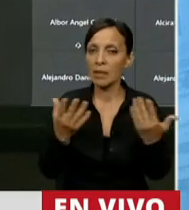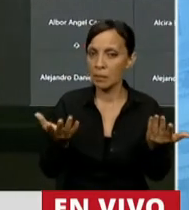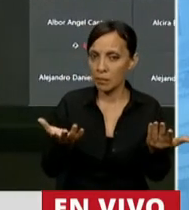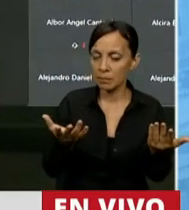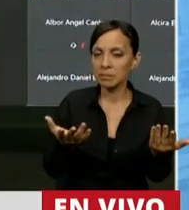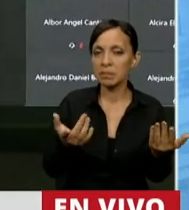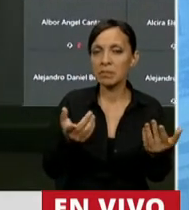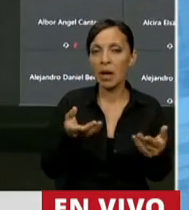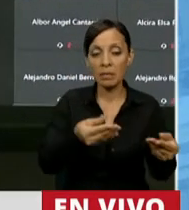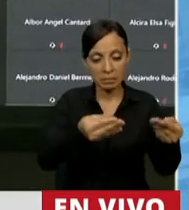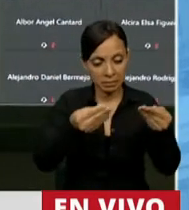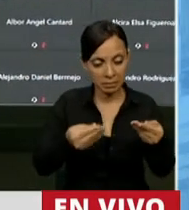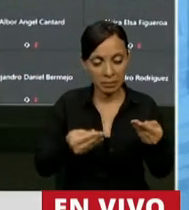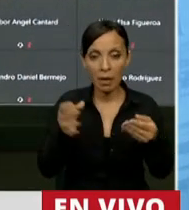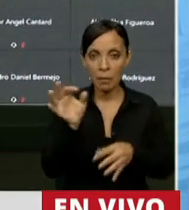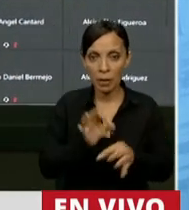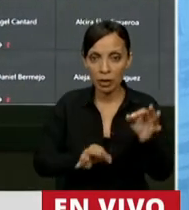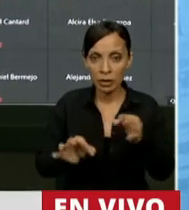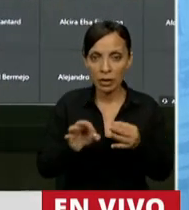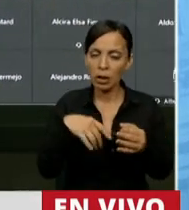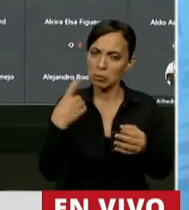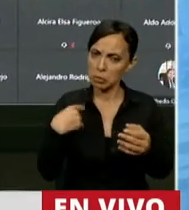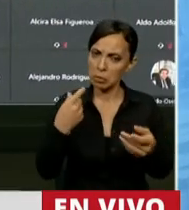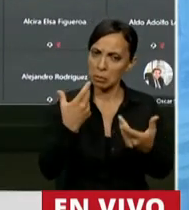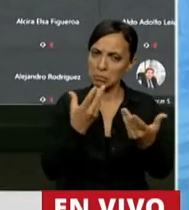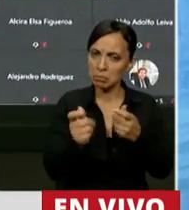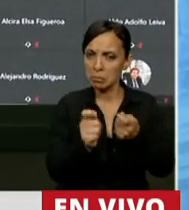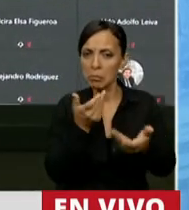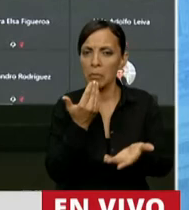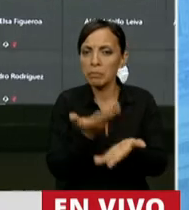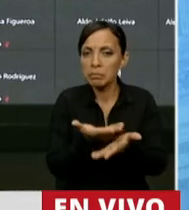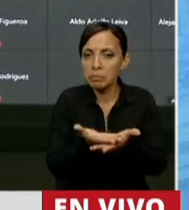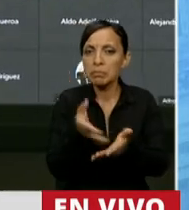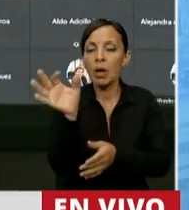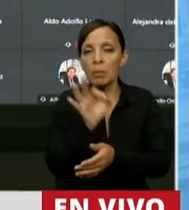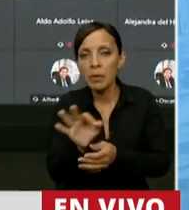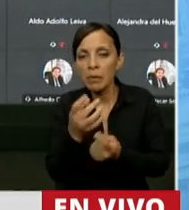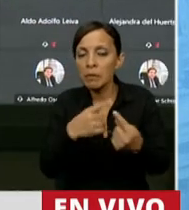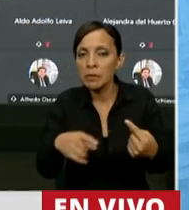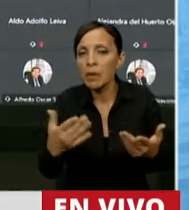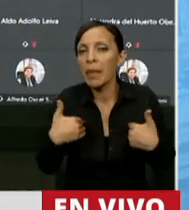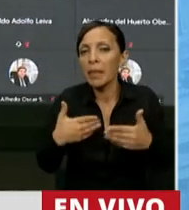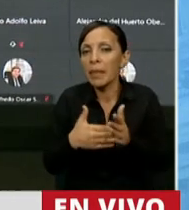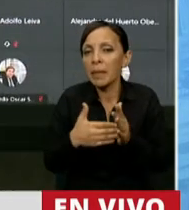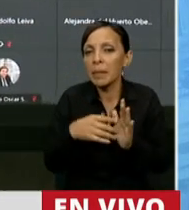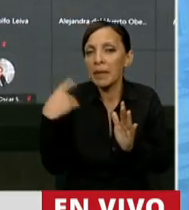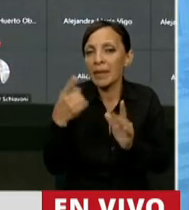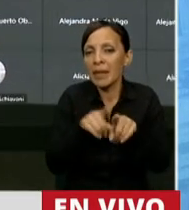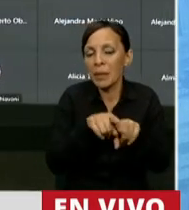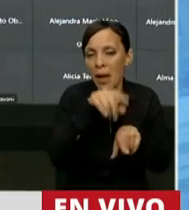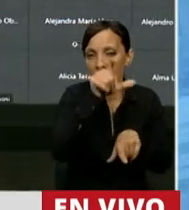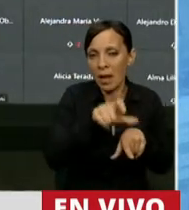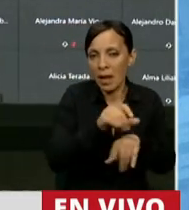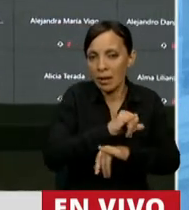hemos recibido el proyecto hemos realizado nuestros aportes que lo hemos visto reflejado de acuerdo a lo que mencionó el miembro informante